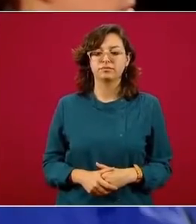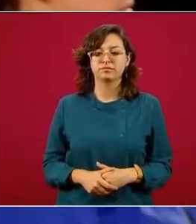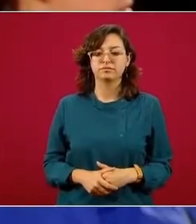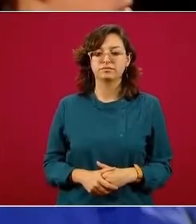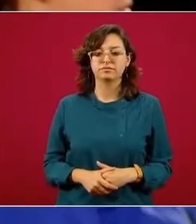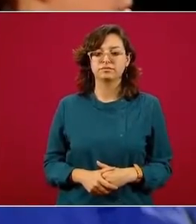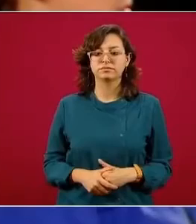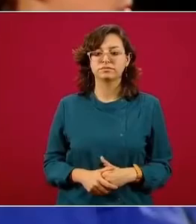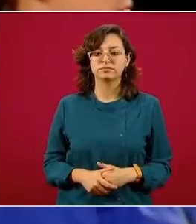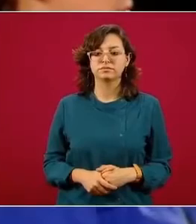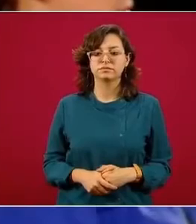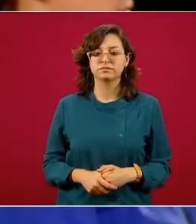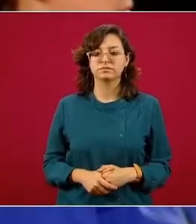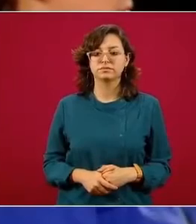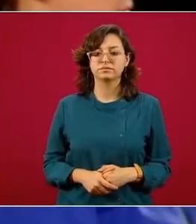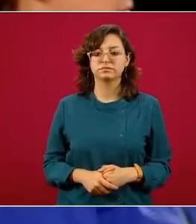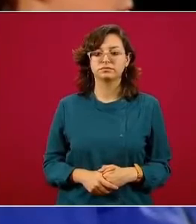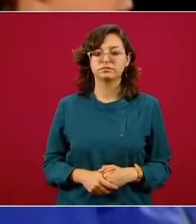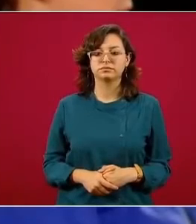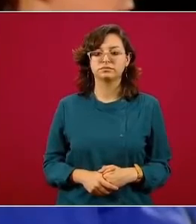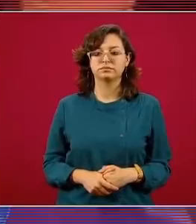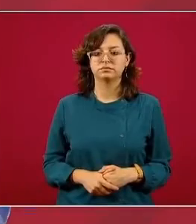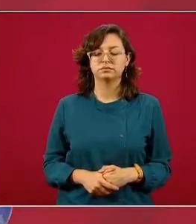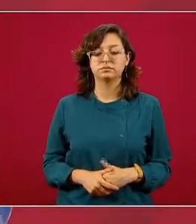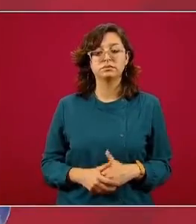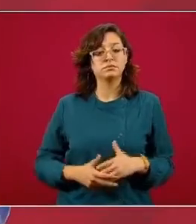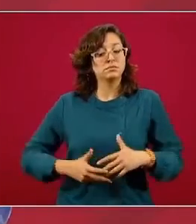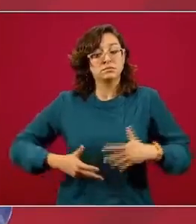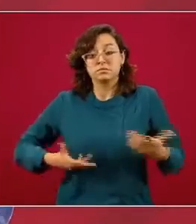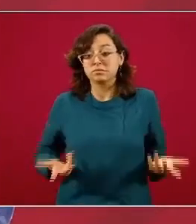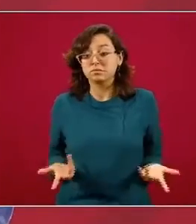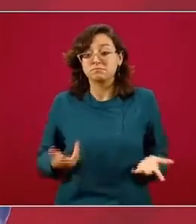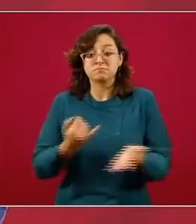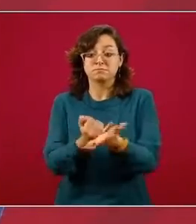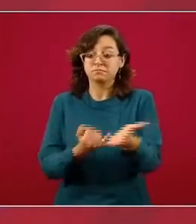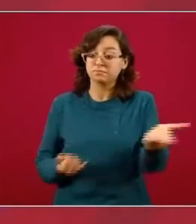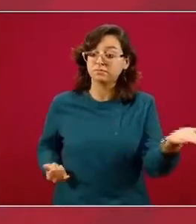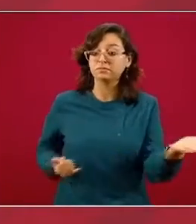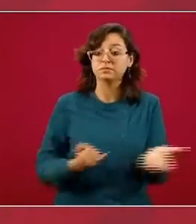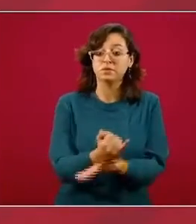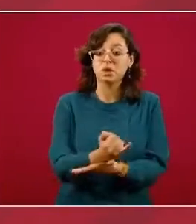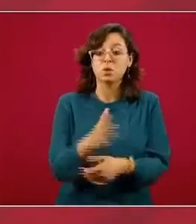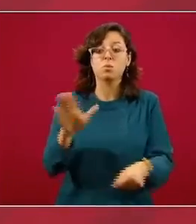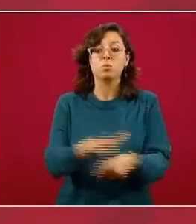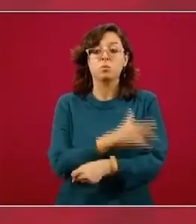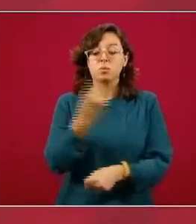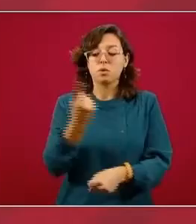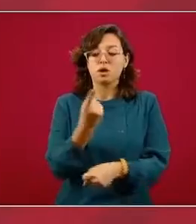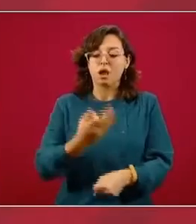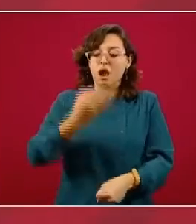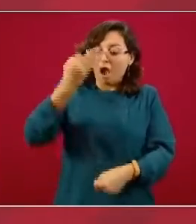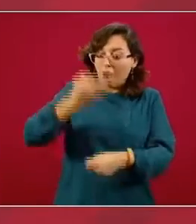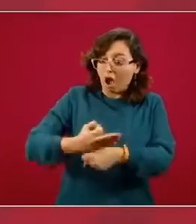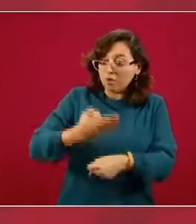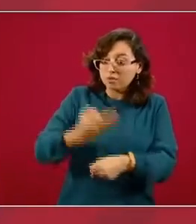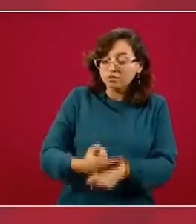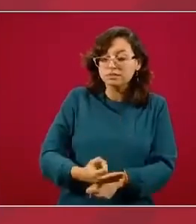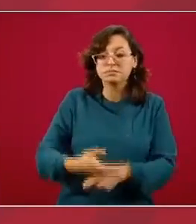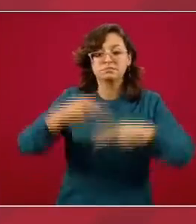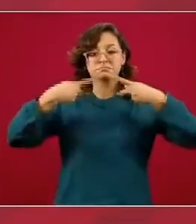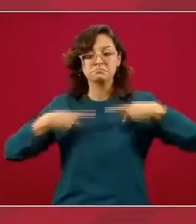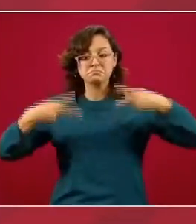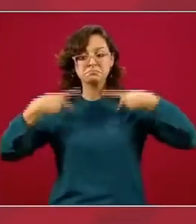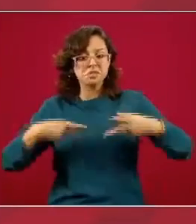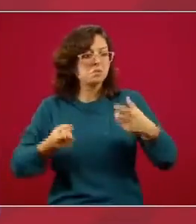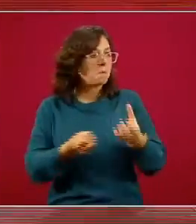la gente no haga la razón principal por la que tomamos esa disposición es porque si en este momento las personas